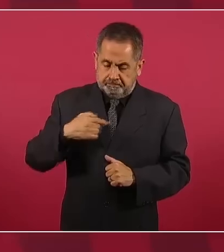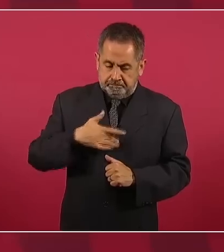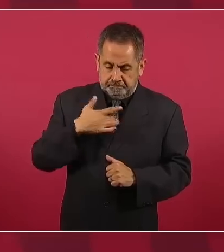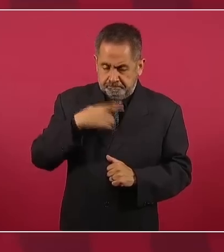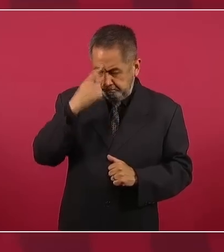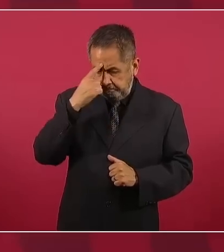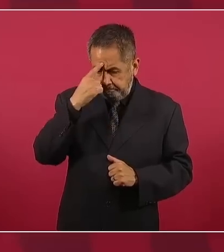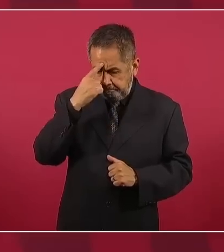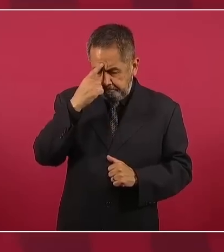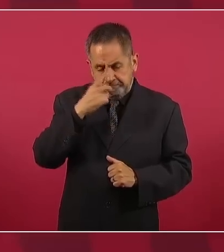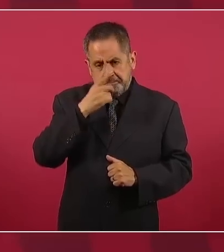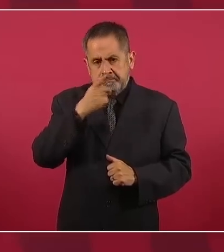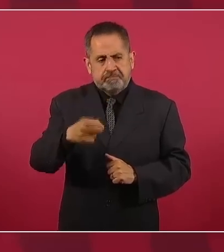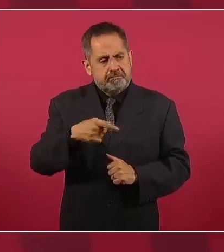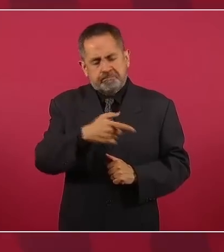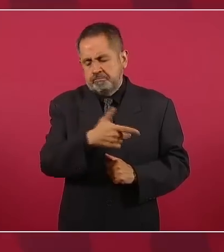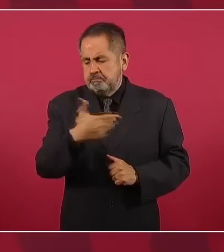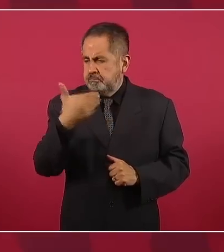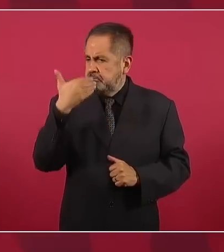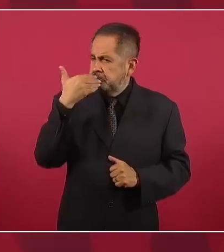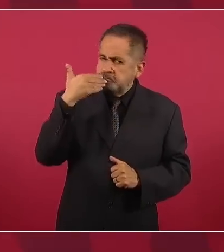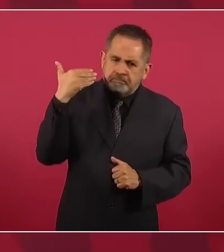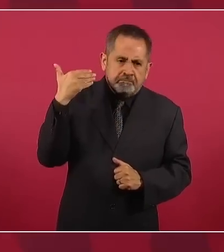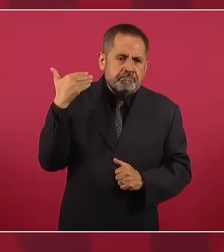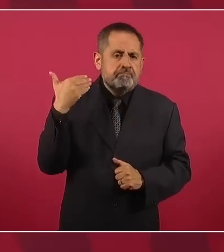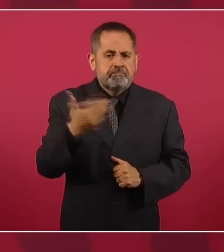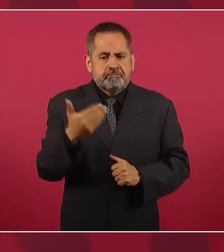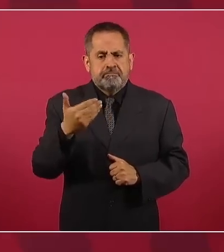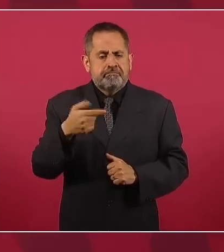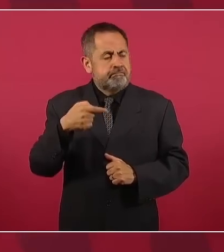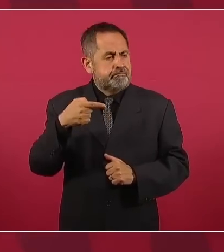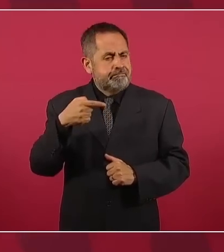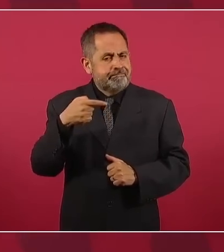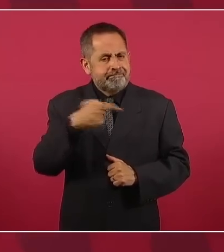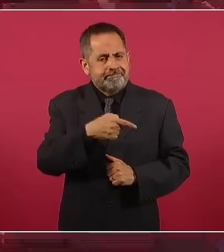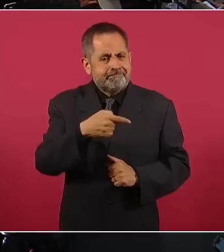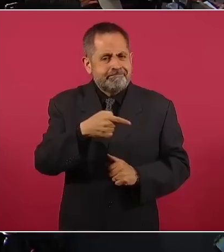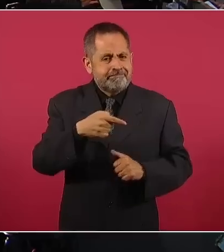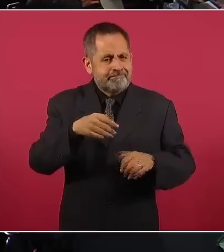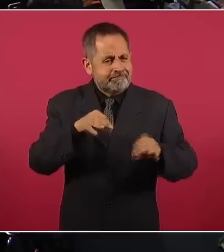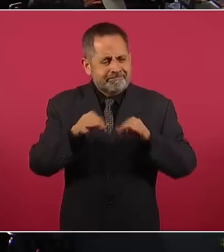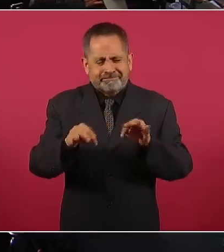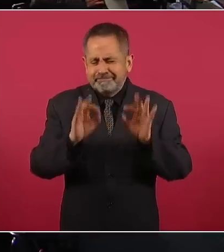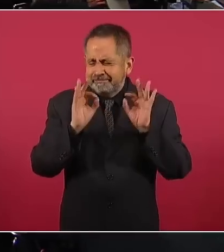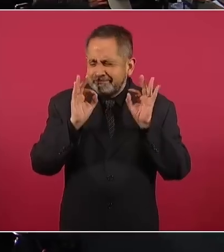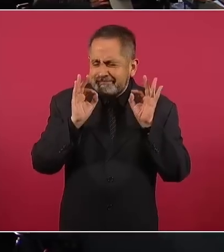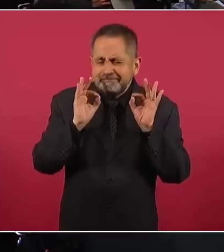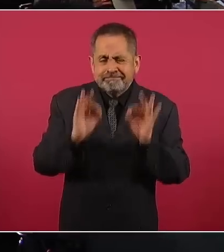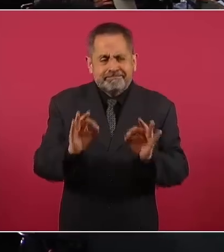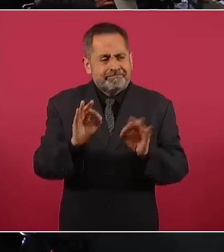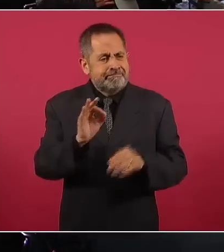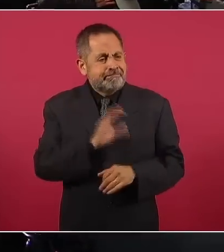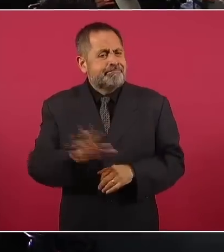que ha hecho un trabajo excepcional,